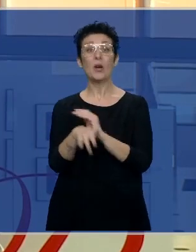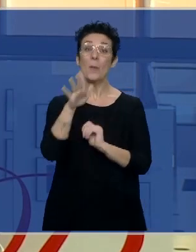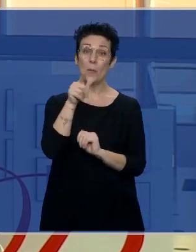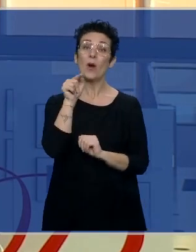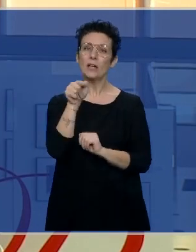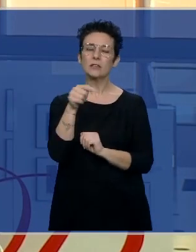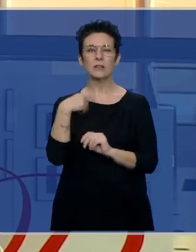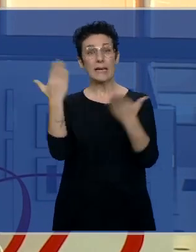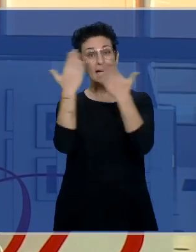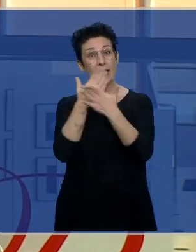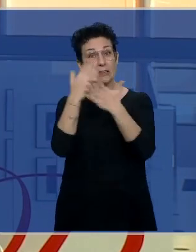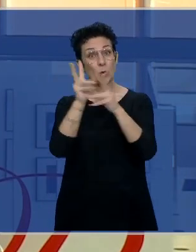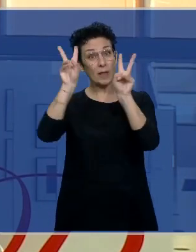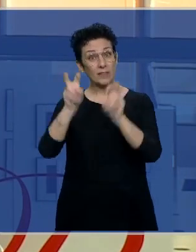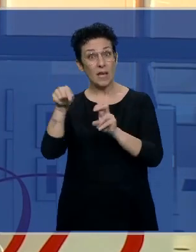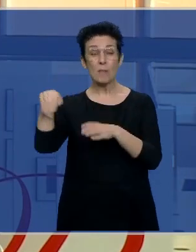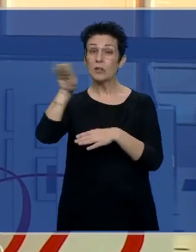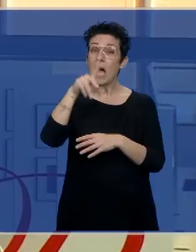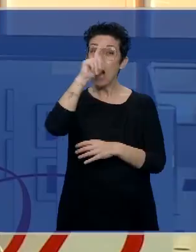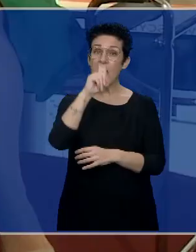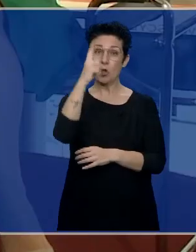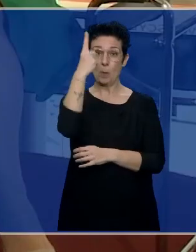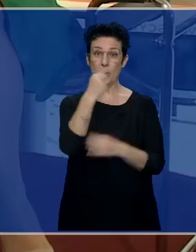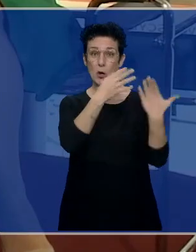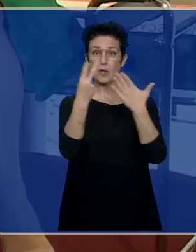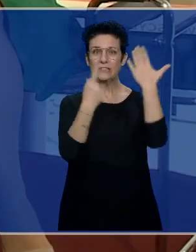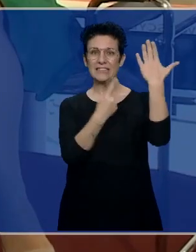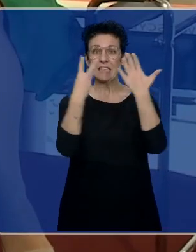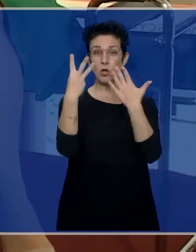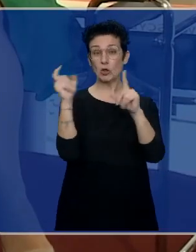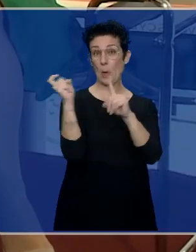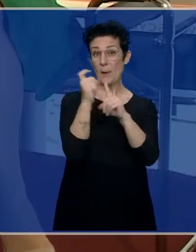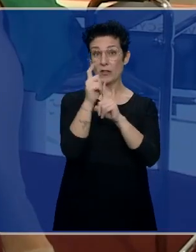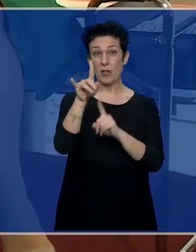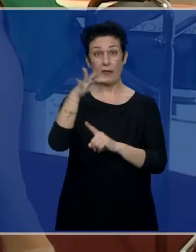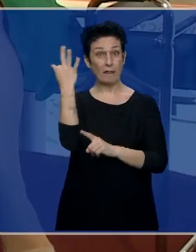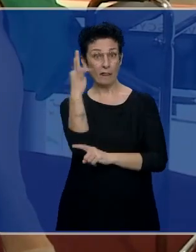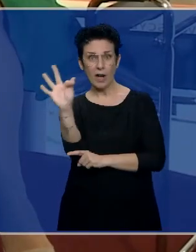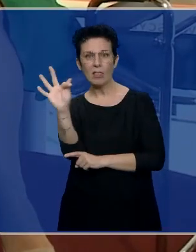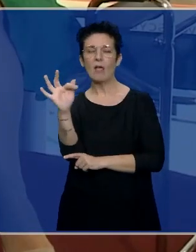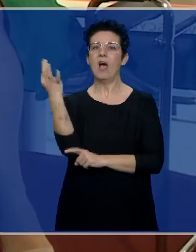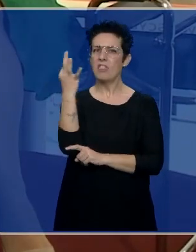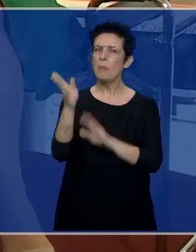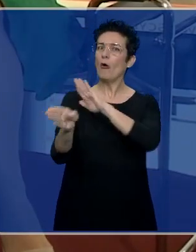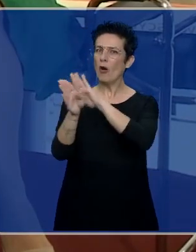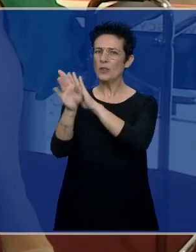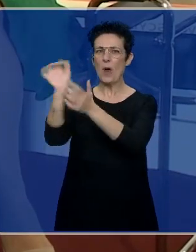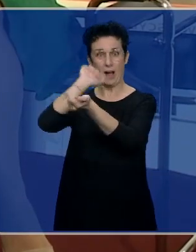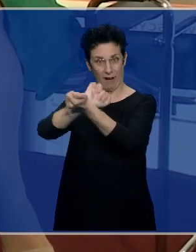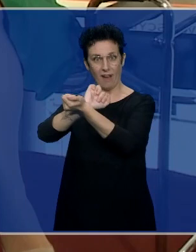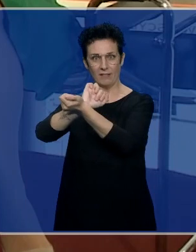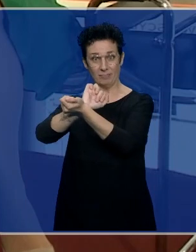si analizamos eso, todo el mayo del 68 francés, debería estar condenado en la cárcel, es decir, ahí está un libro como El